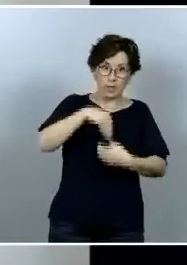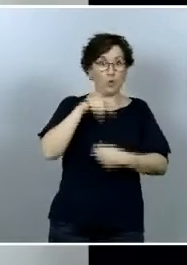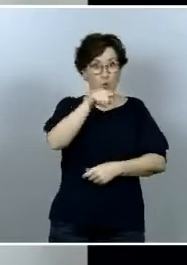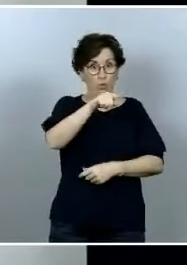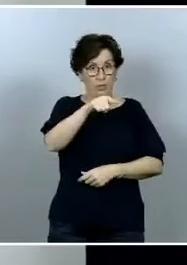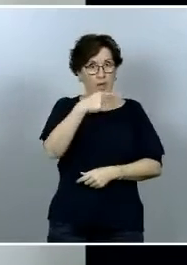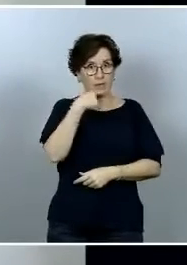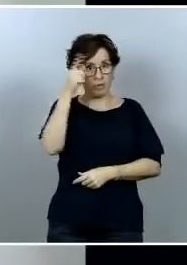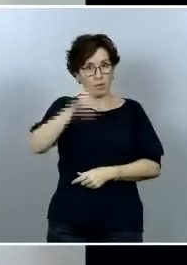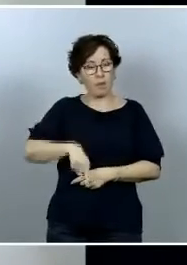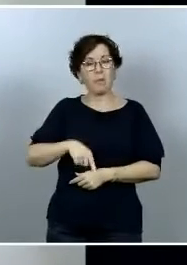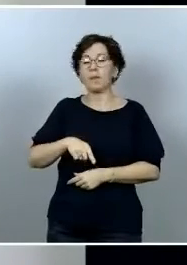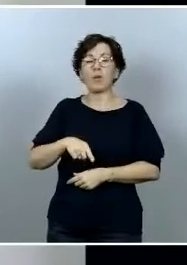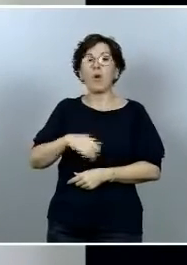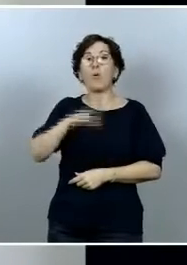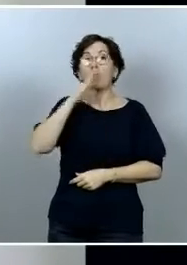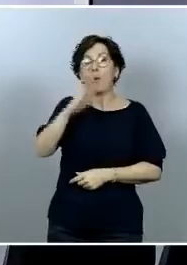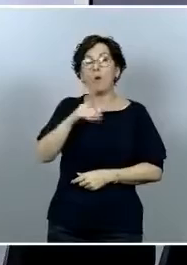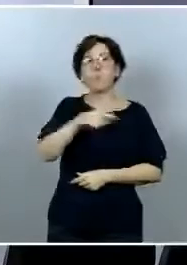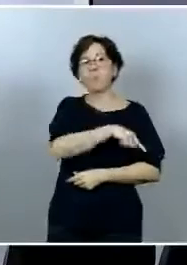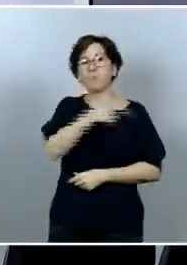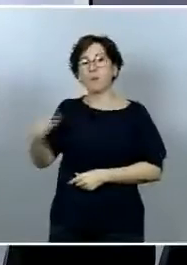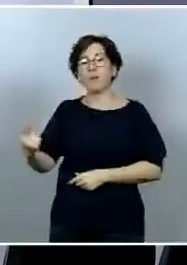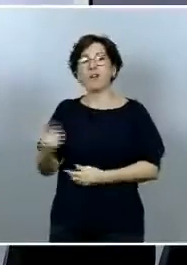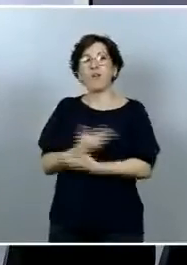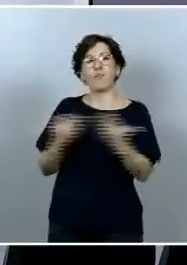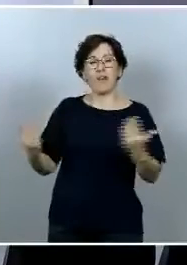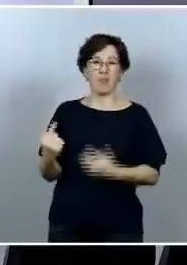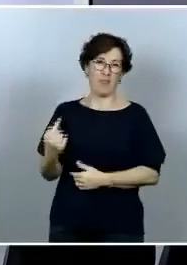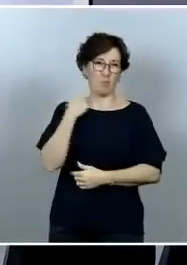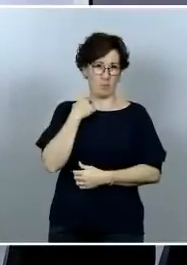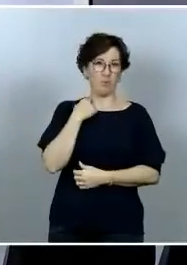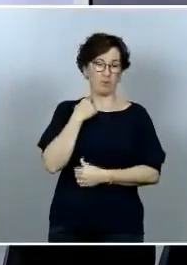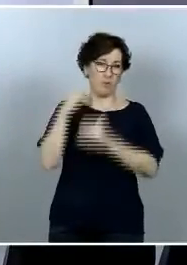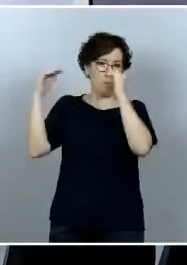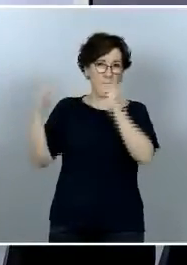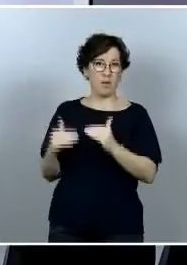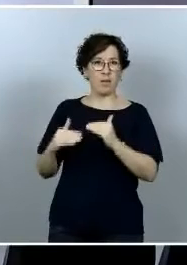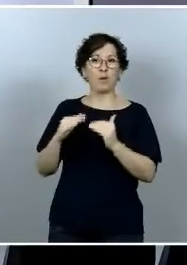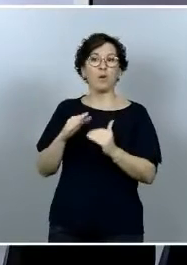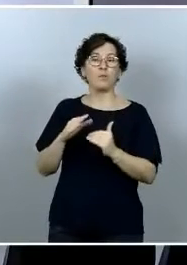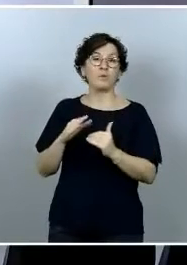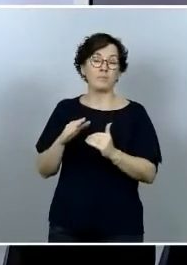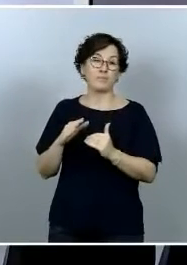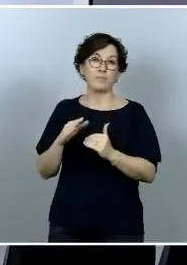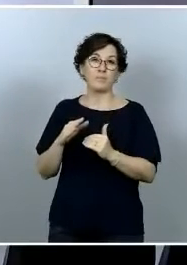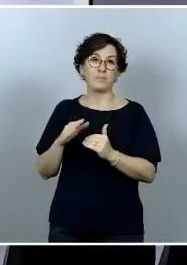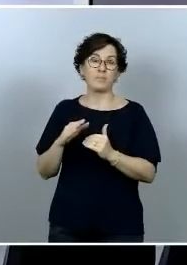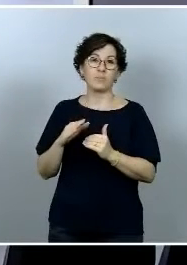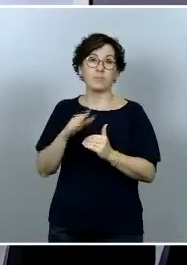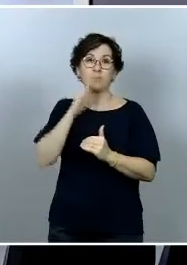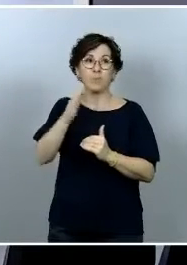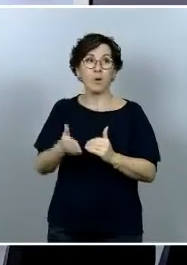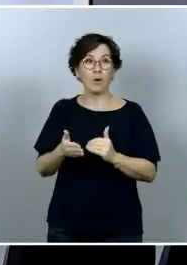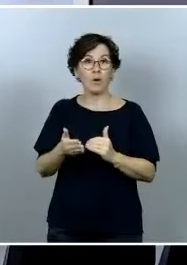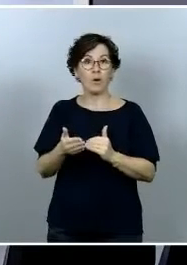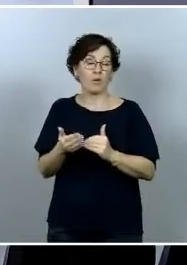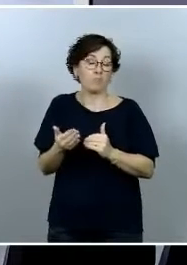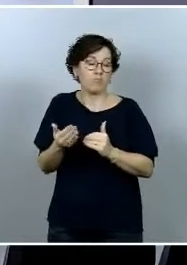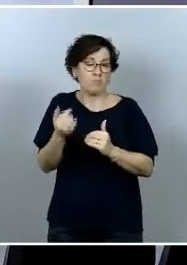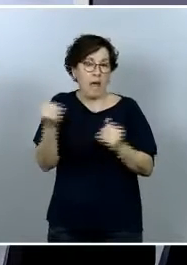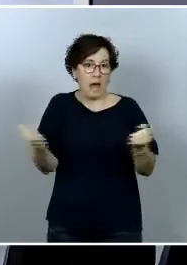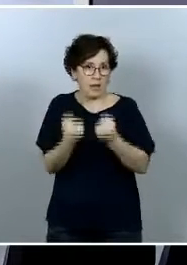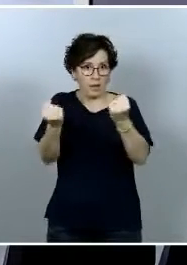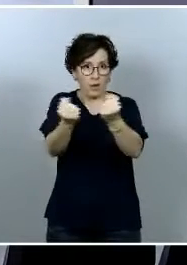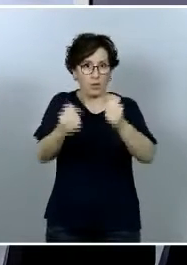derivada del incumplimiento de una comunicación de actuaciones pero es que según